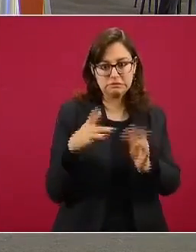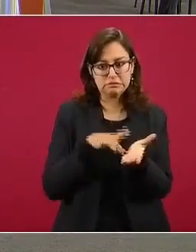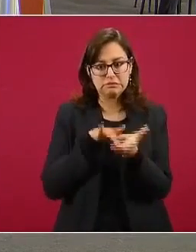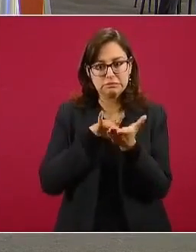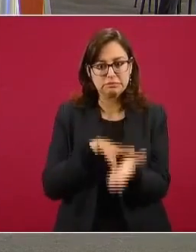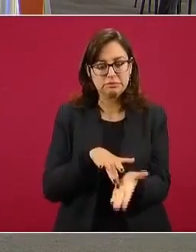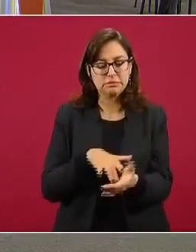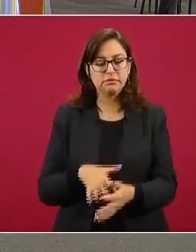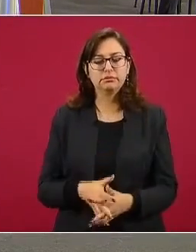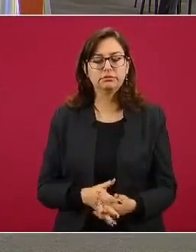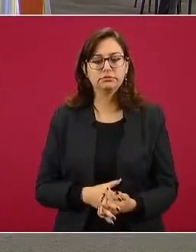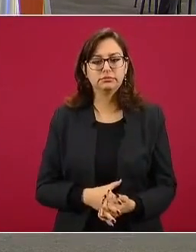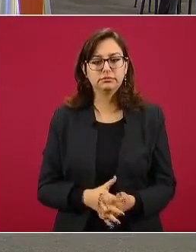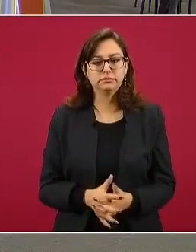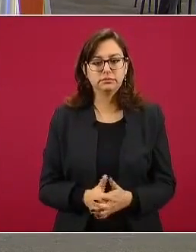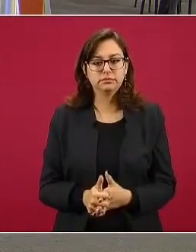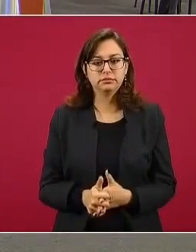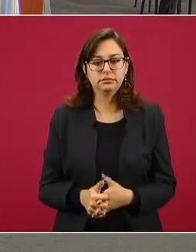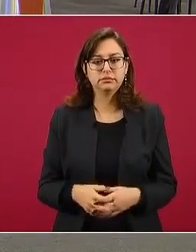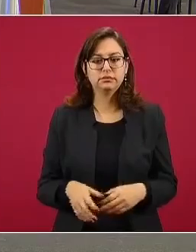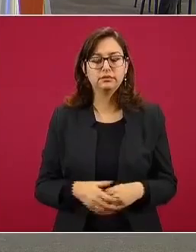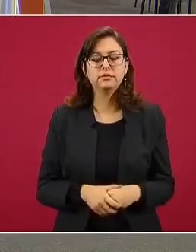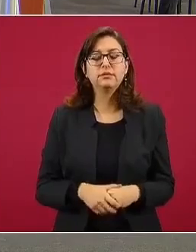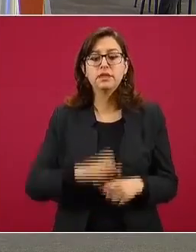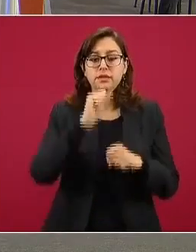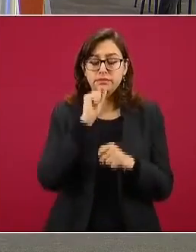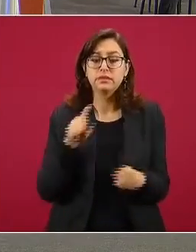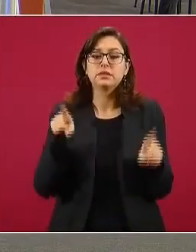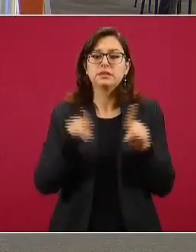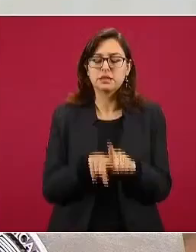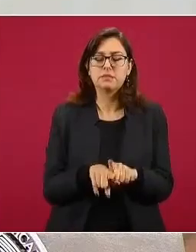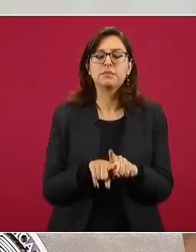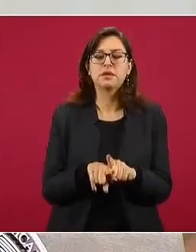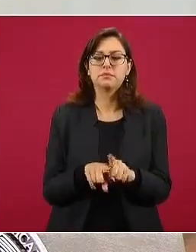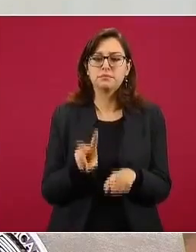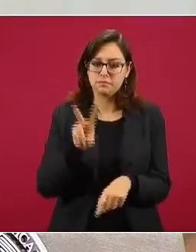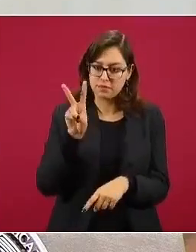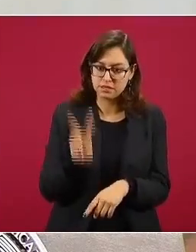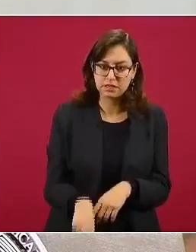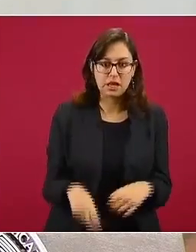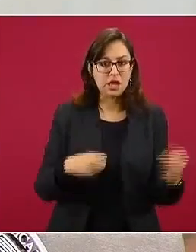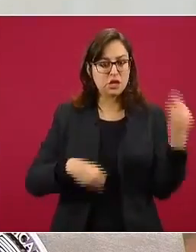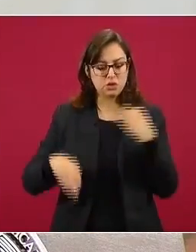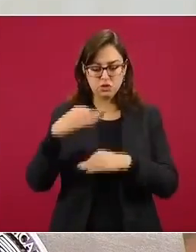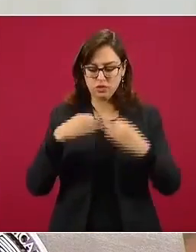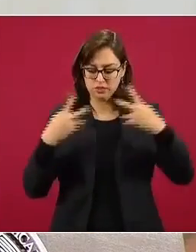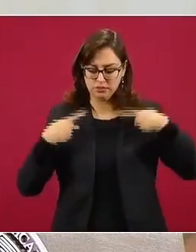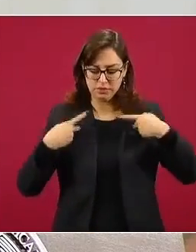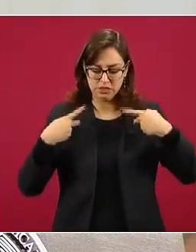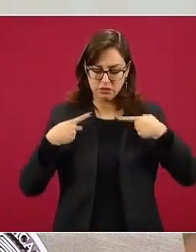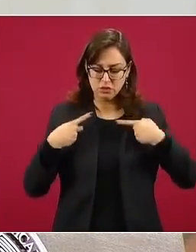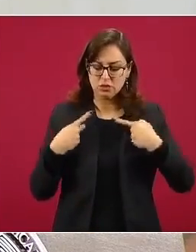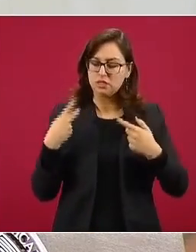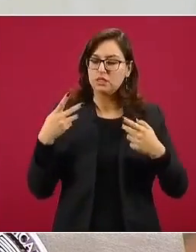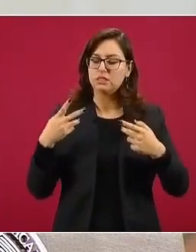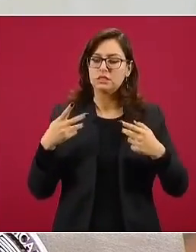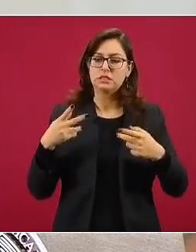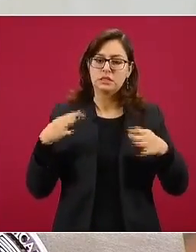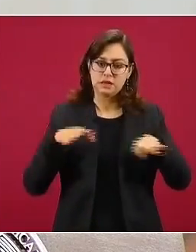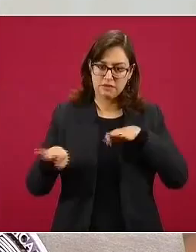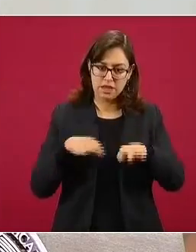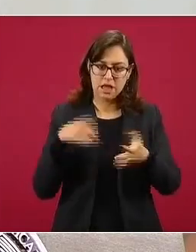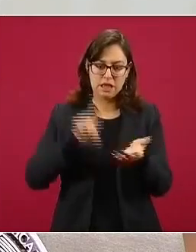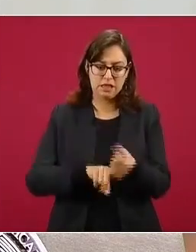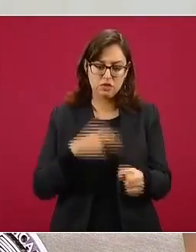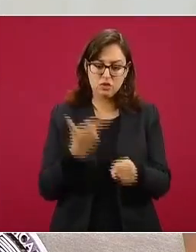En este sentido, también expresamos nuestra solidaridad con el personal de salud del Estado de Durango, en general de